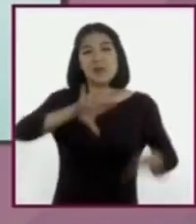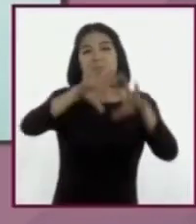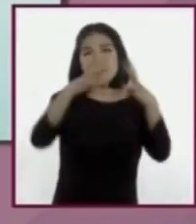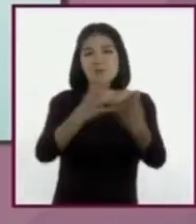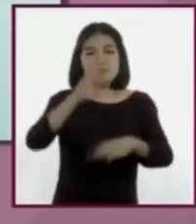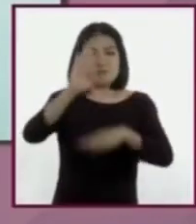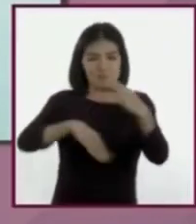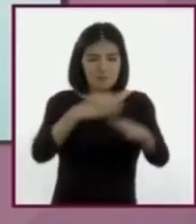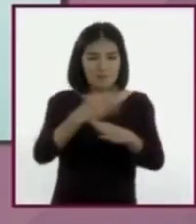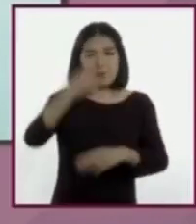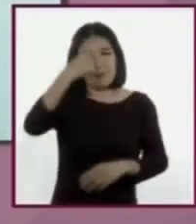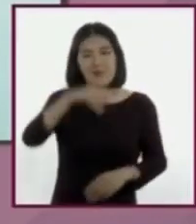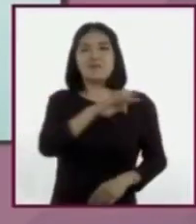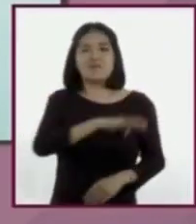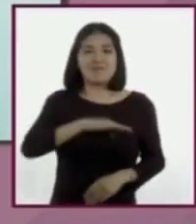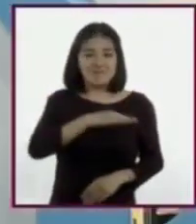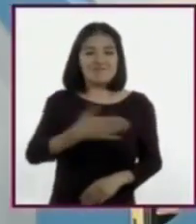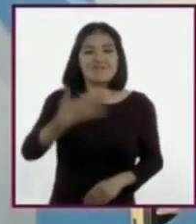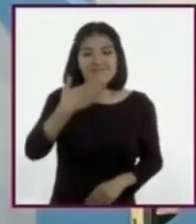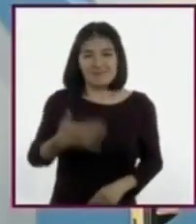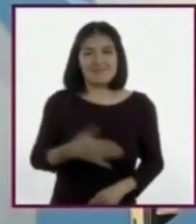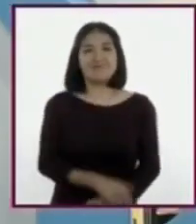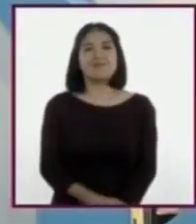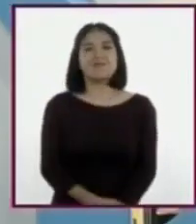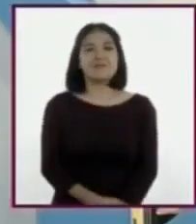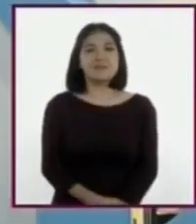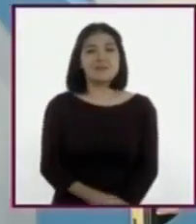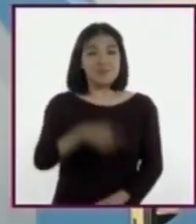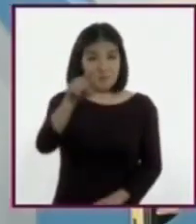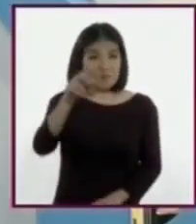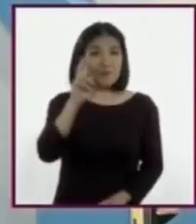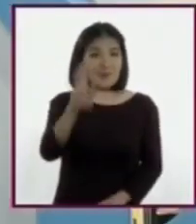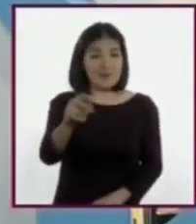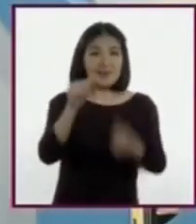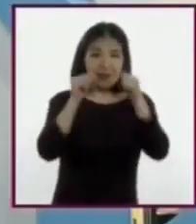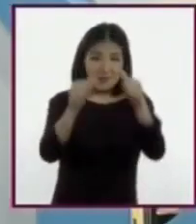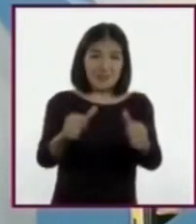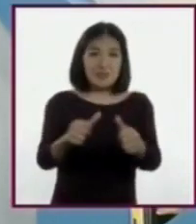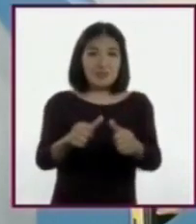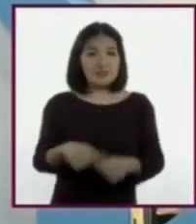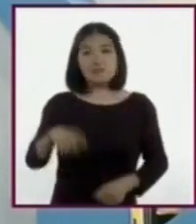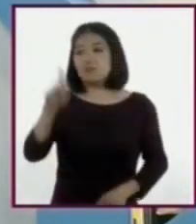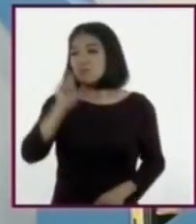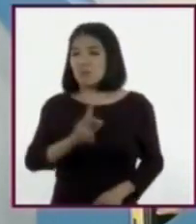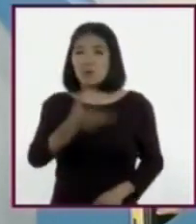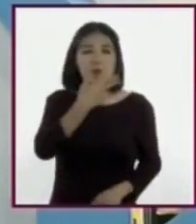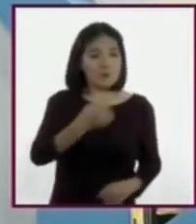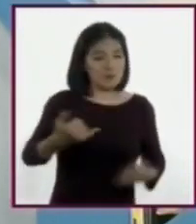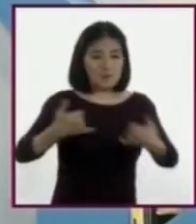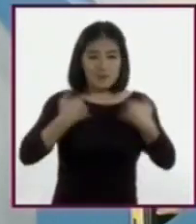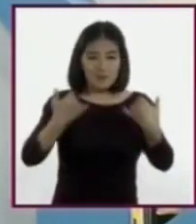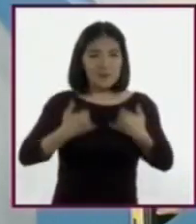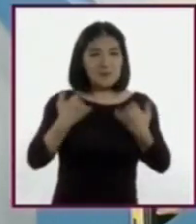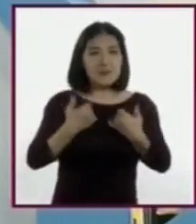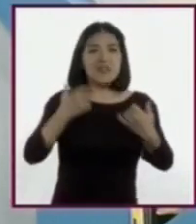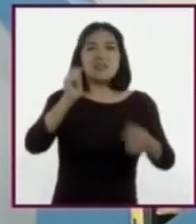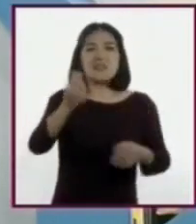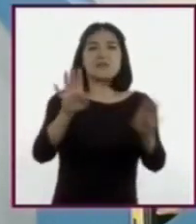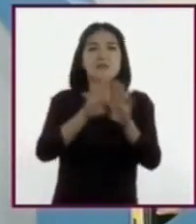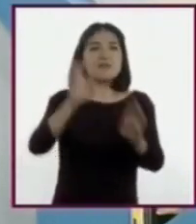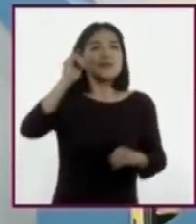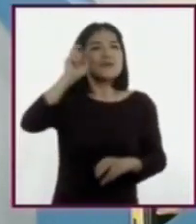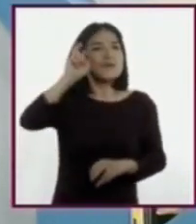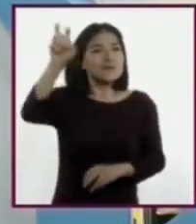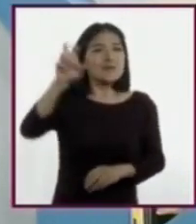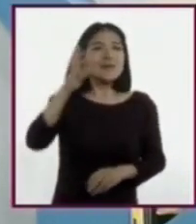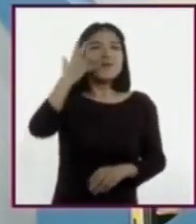la gente y ser feliz. Como escucharon, las y los adolescentes hablaron acerca de sus sueños.